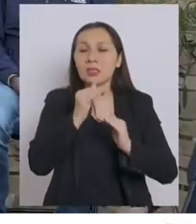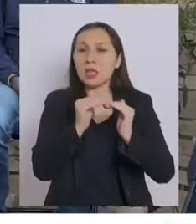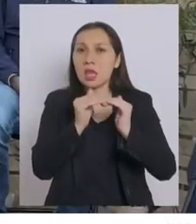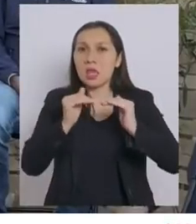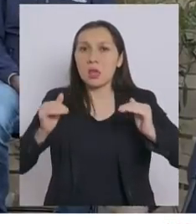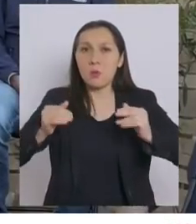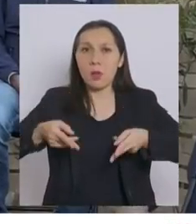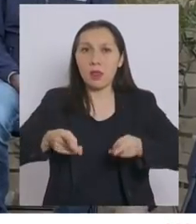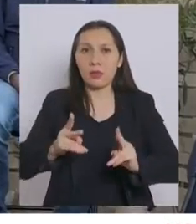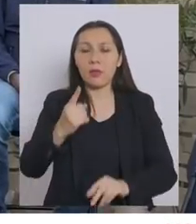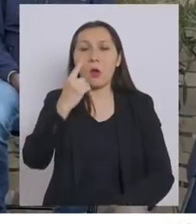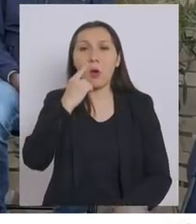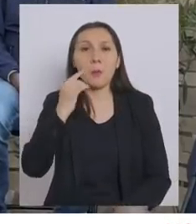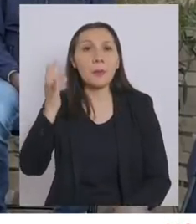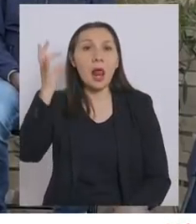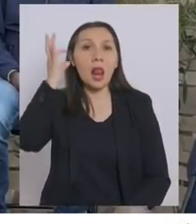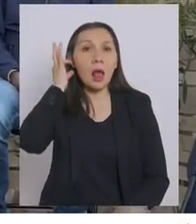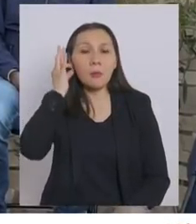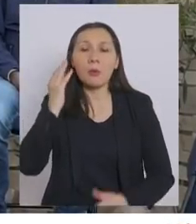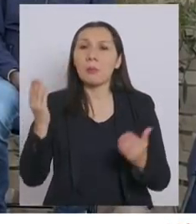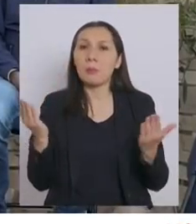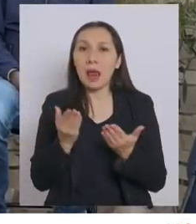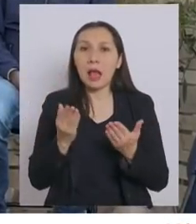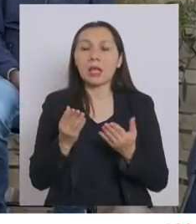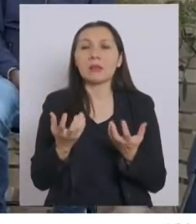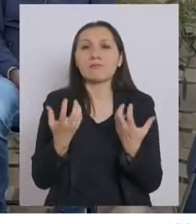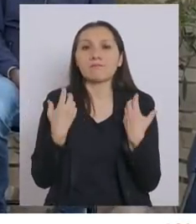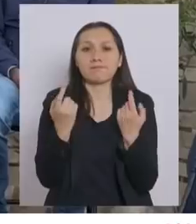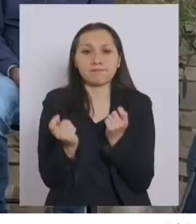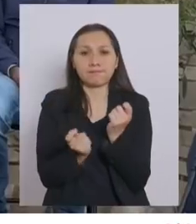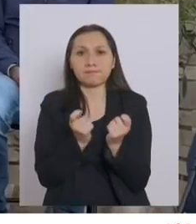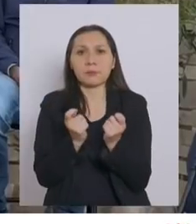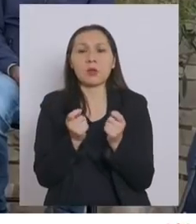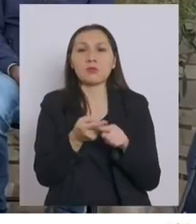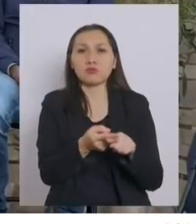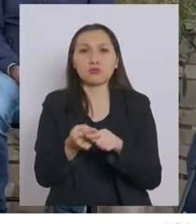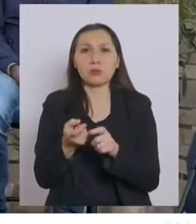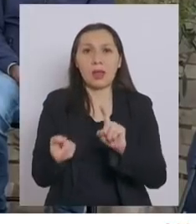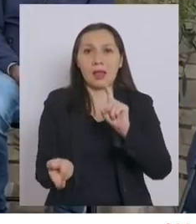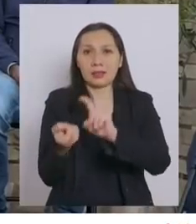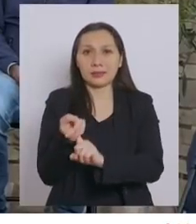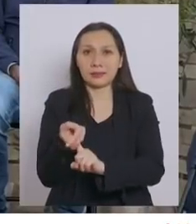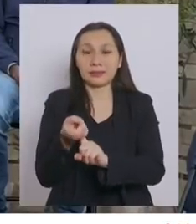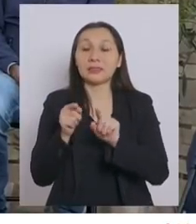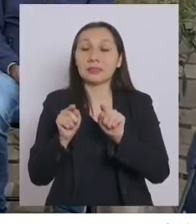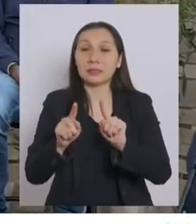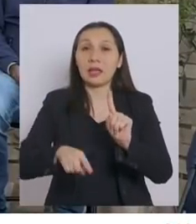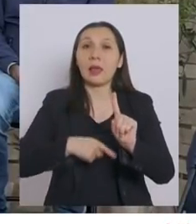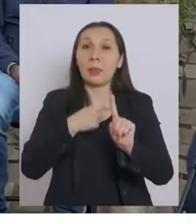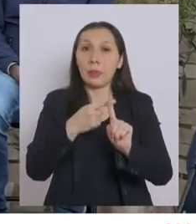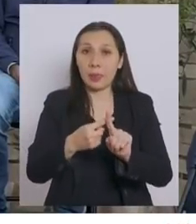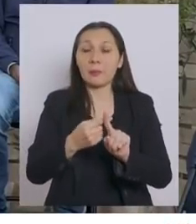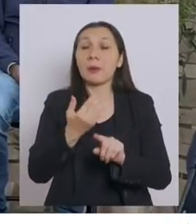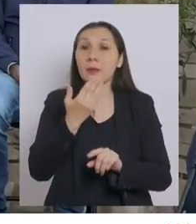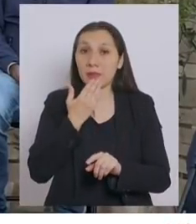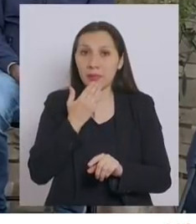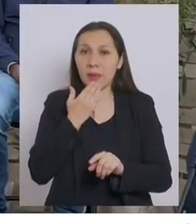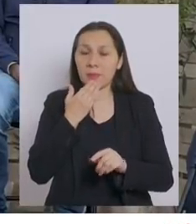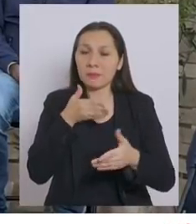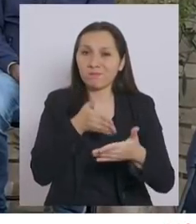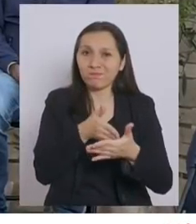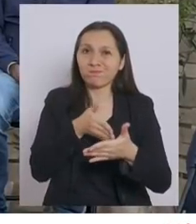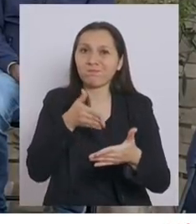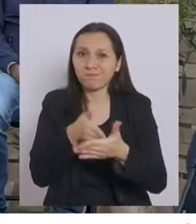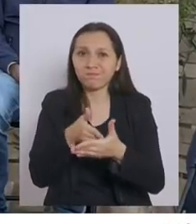de derechos entre hombres y mujeres para administrar los bienes de la sociedad conyugal. Además, porque es también una barrera